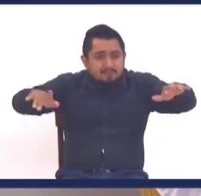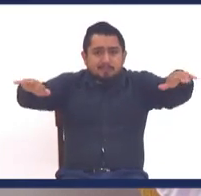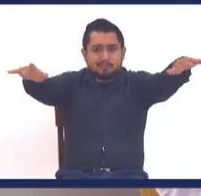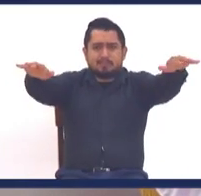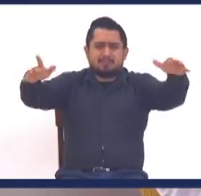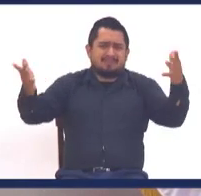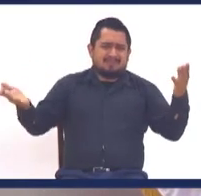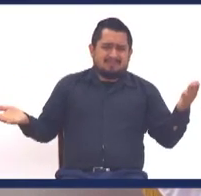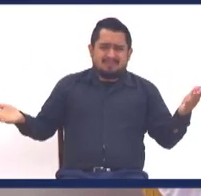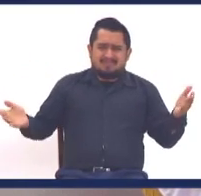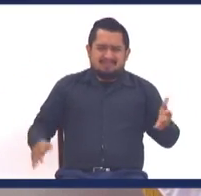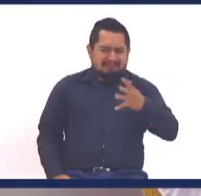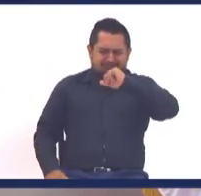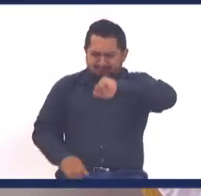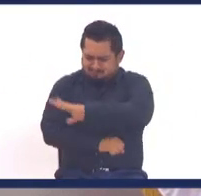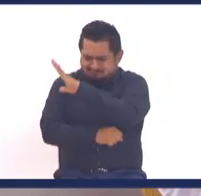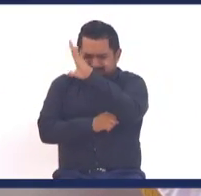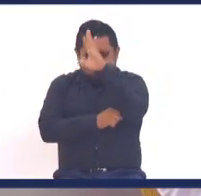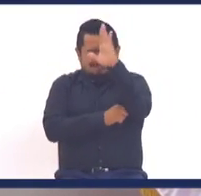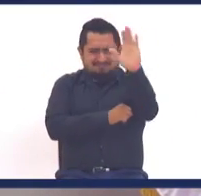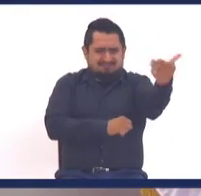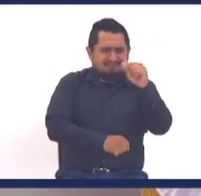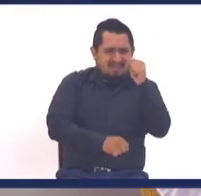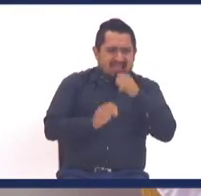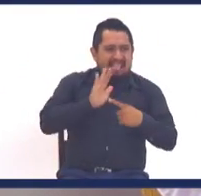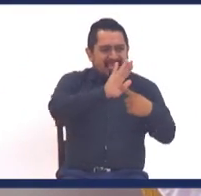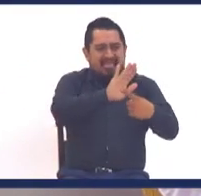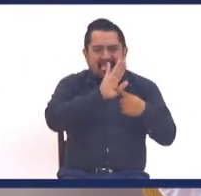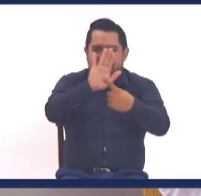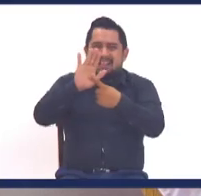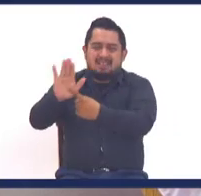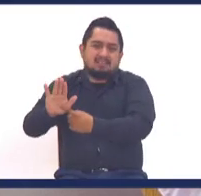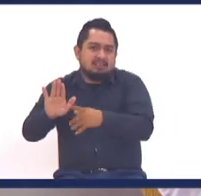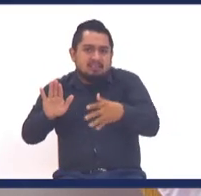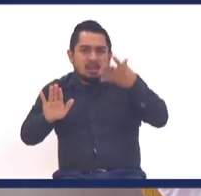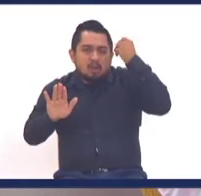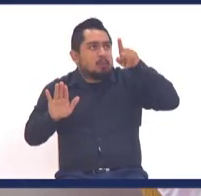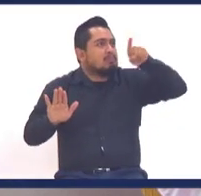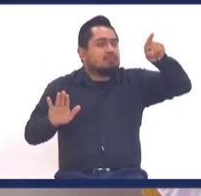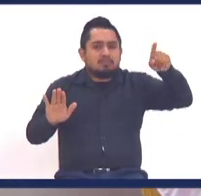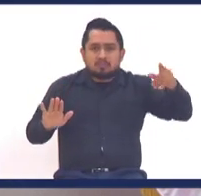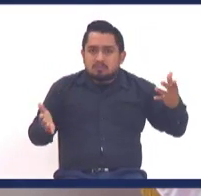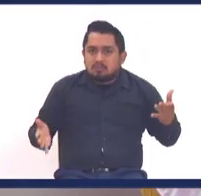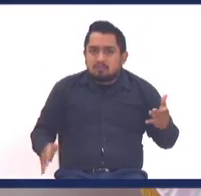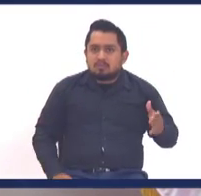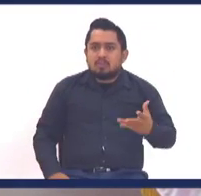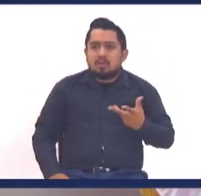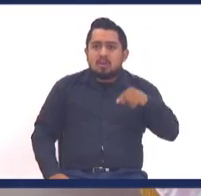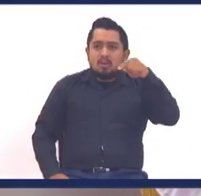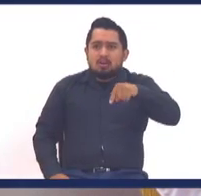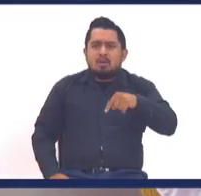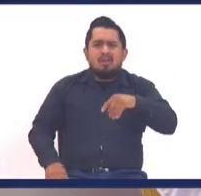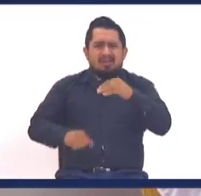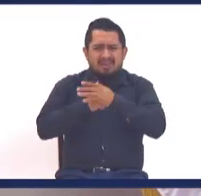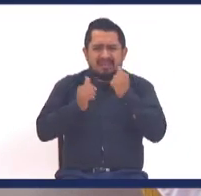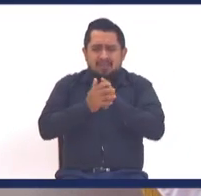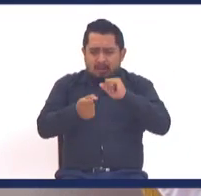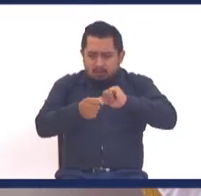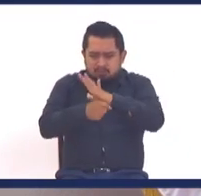pantalla, todo el día, todo el día, y te olvidaste de Dios, que tal si nos quedamos, en este nivel de vida,